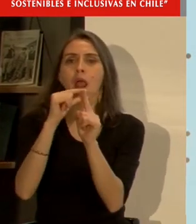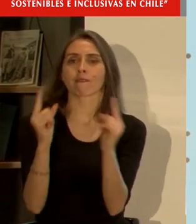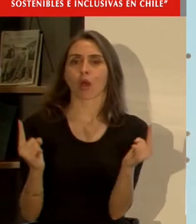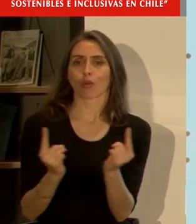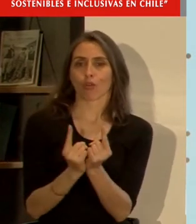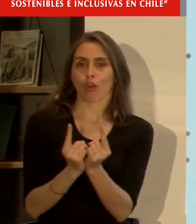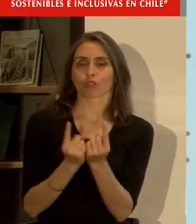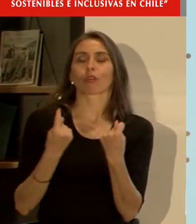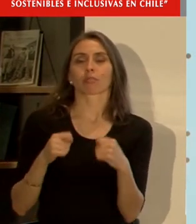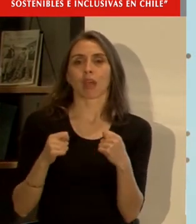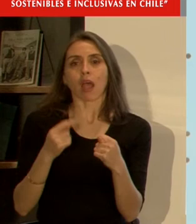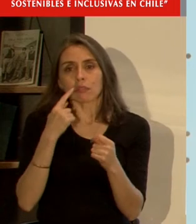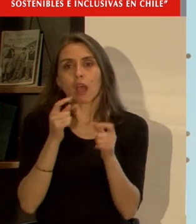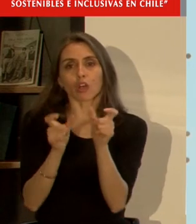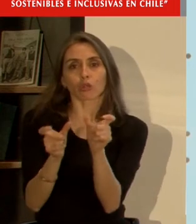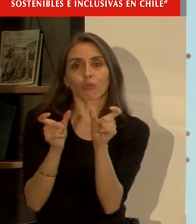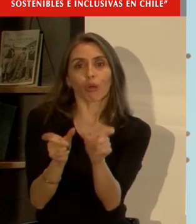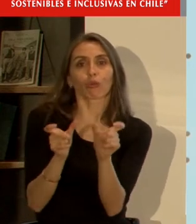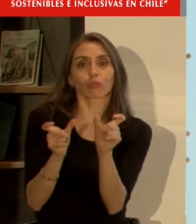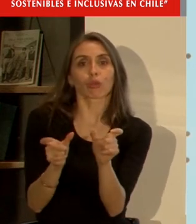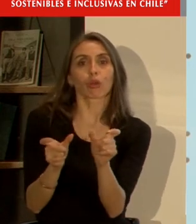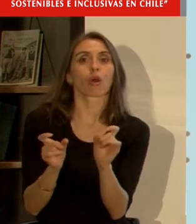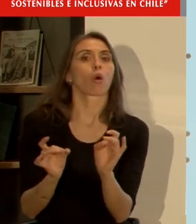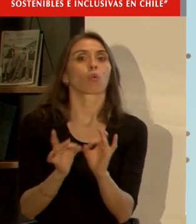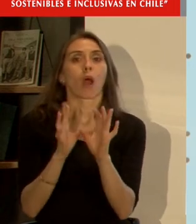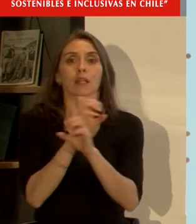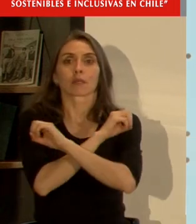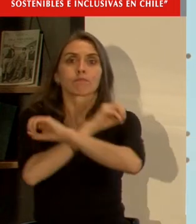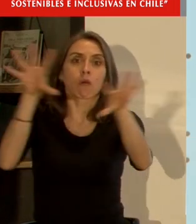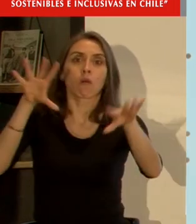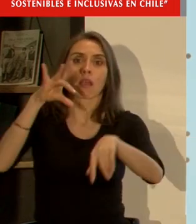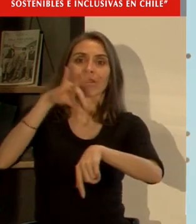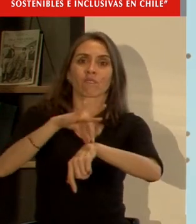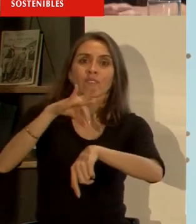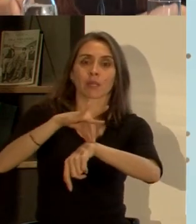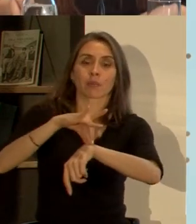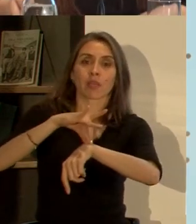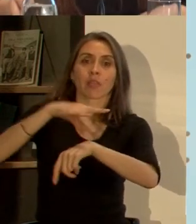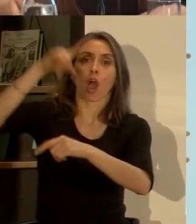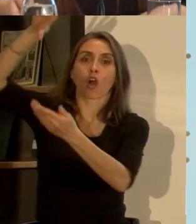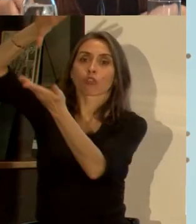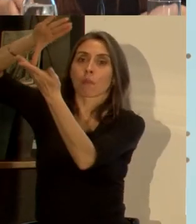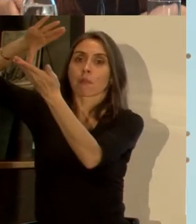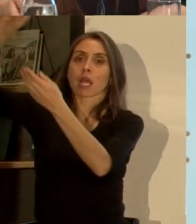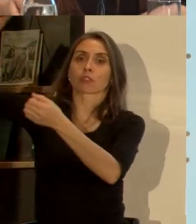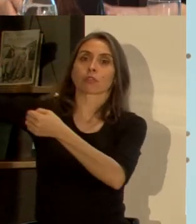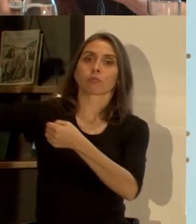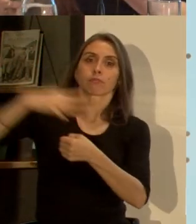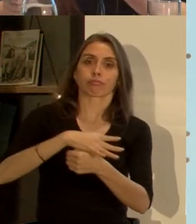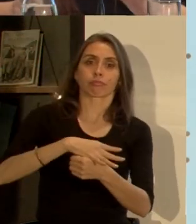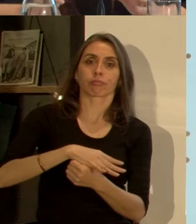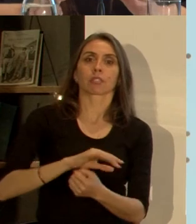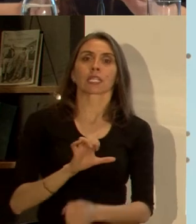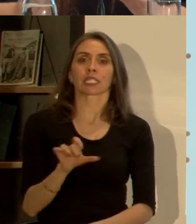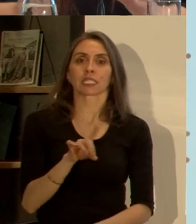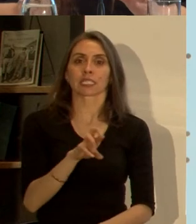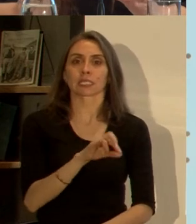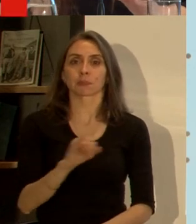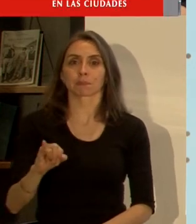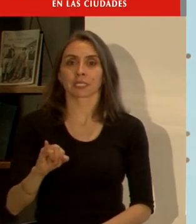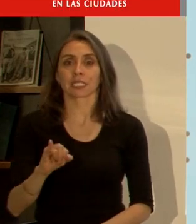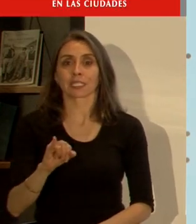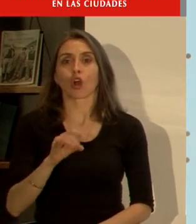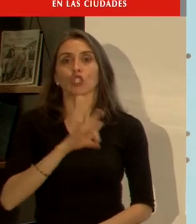tratando de vigilar para que efectivamente cualquier brote o cualquier evento no se nos vaya a convertir en una SPI antes